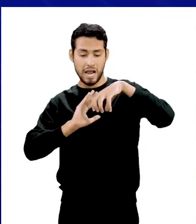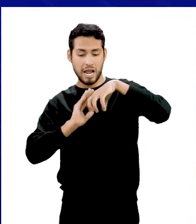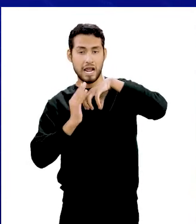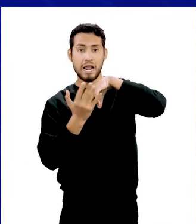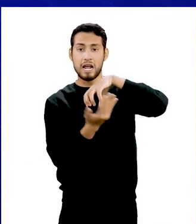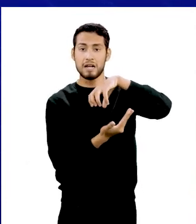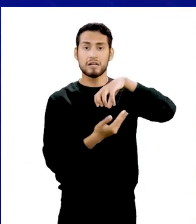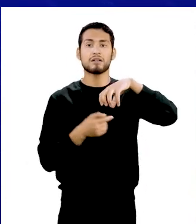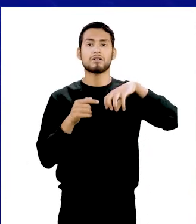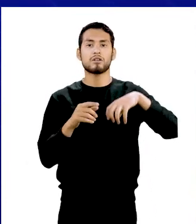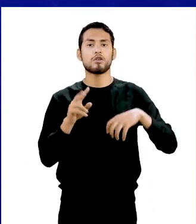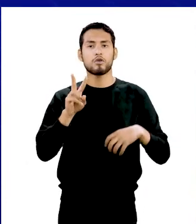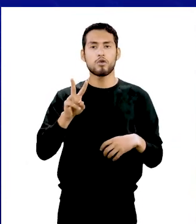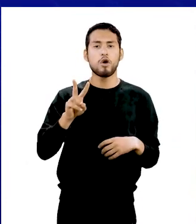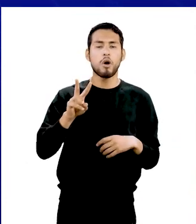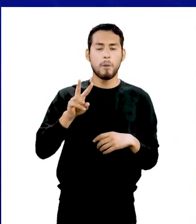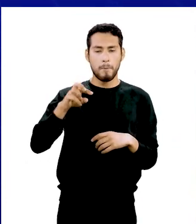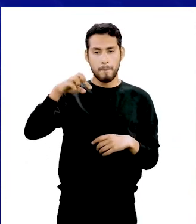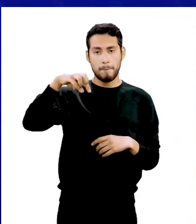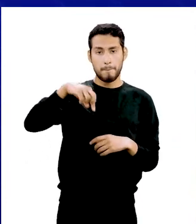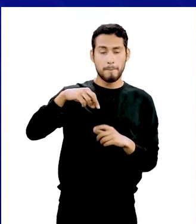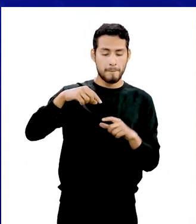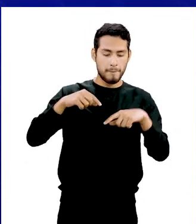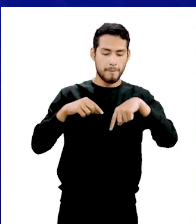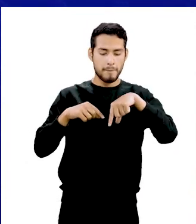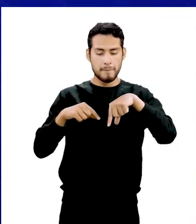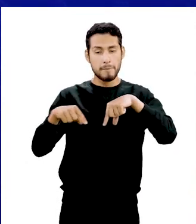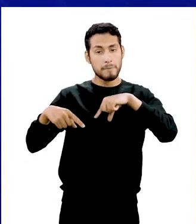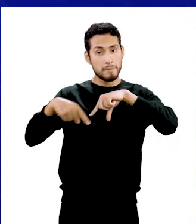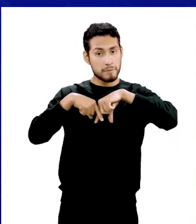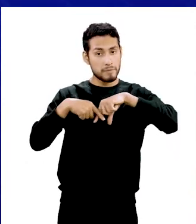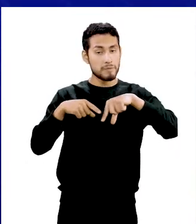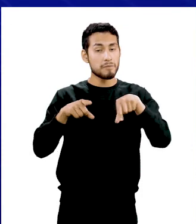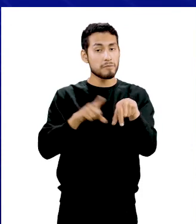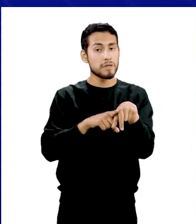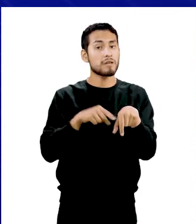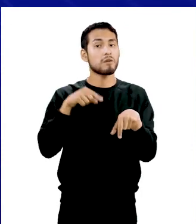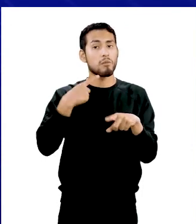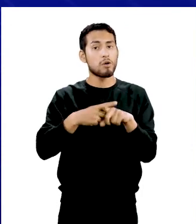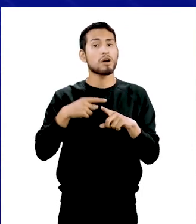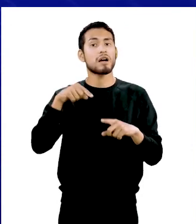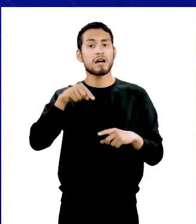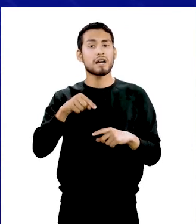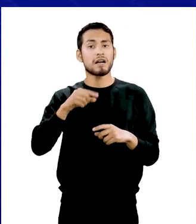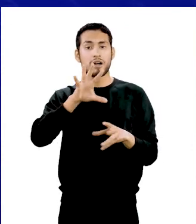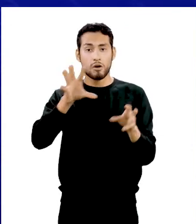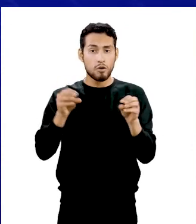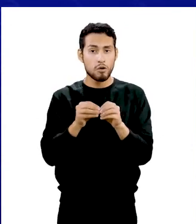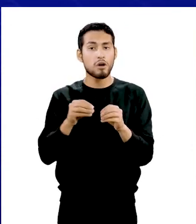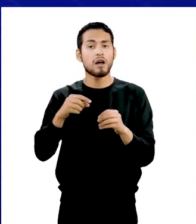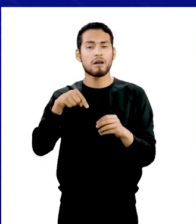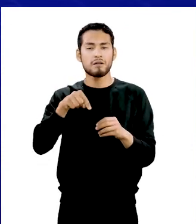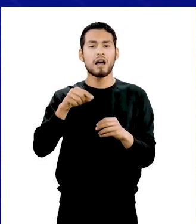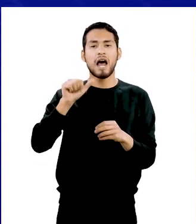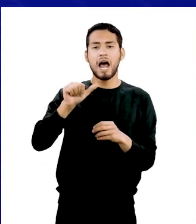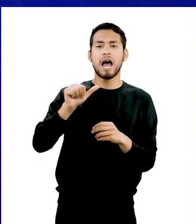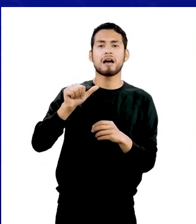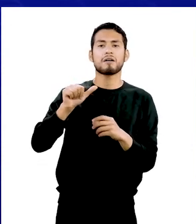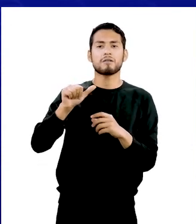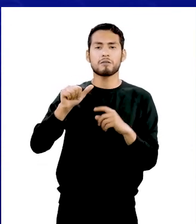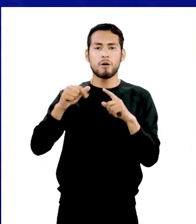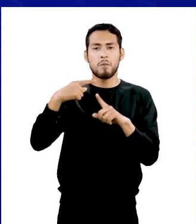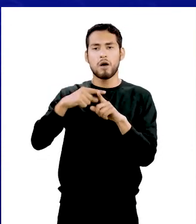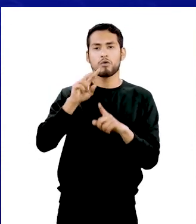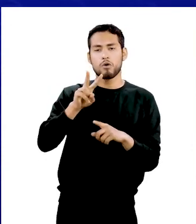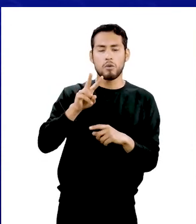lateral es igual a 2pi por radio por altura. Área total es igual a área lateral más